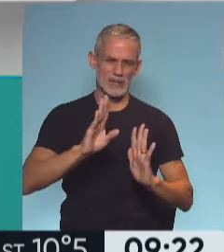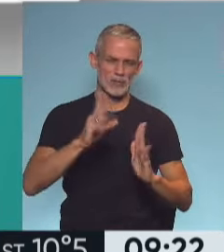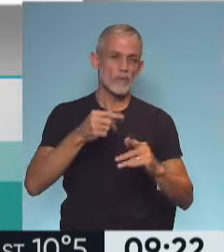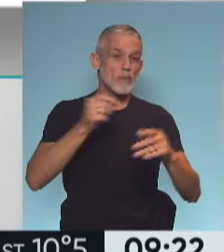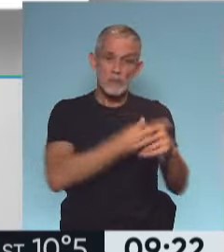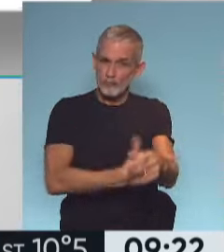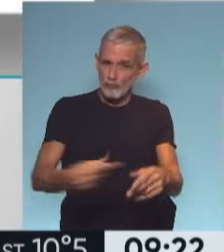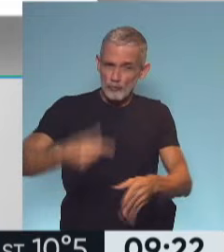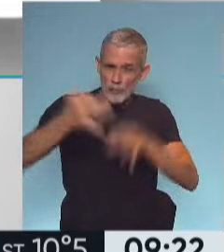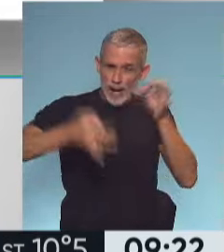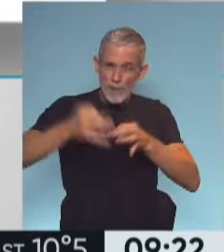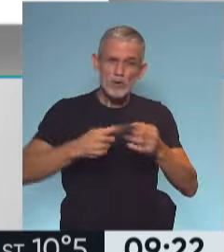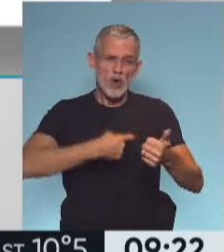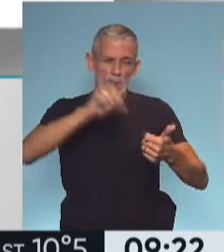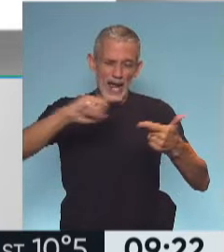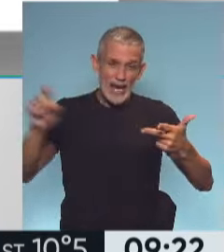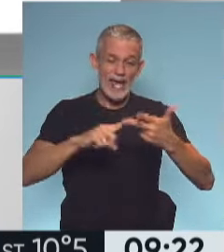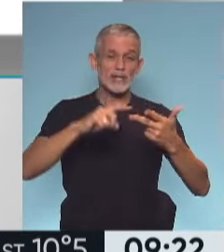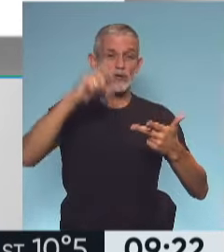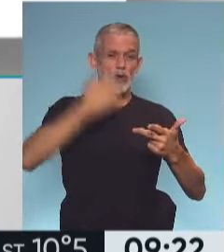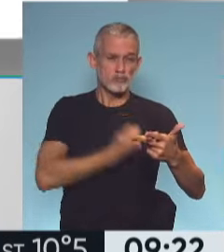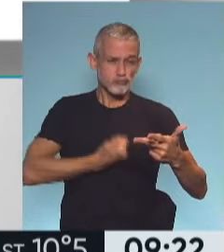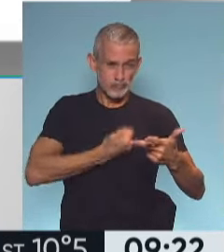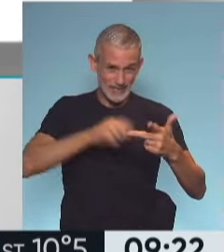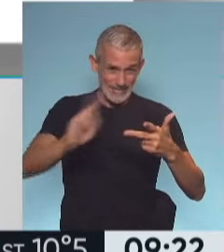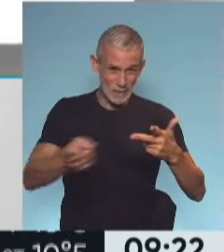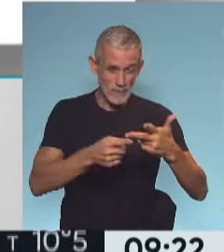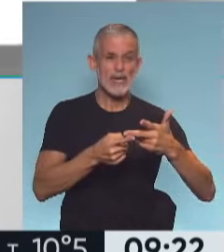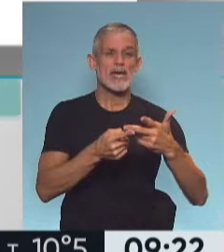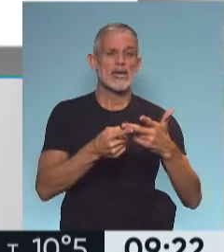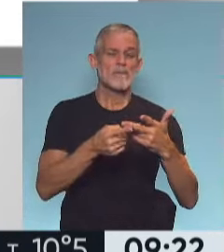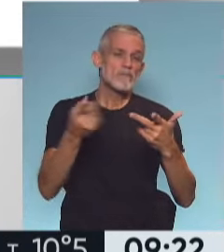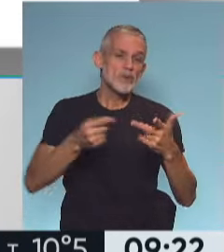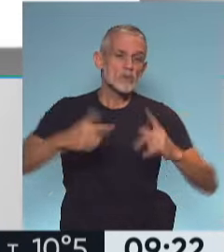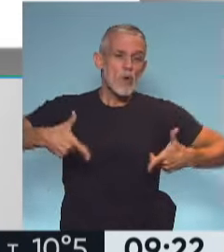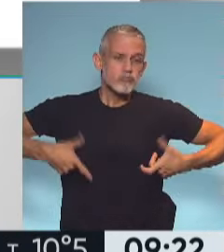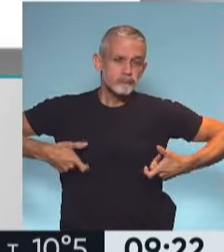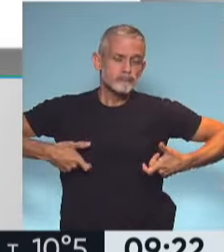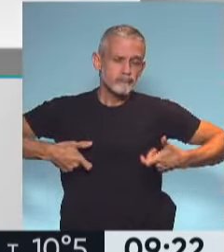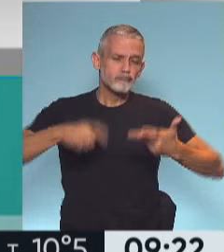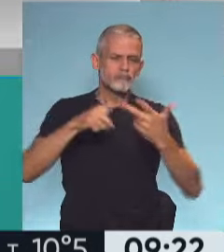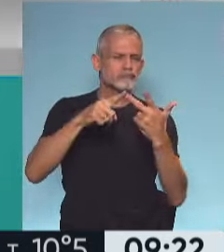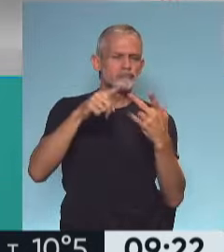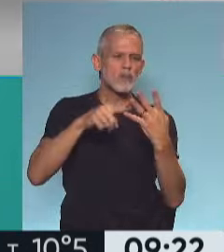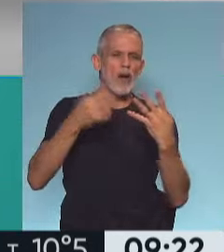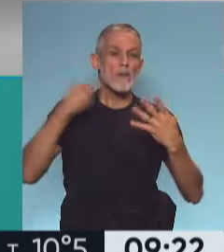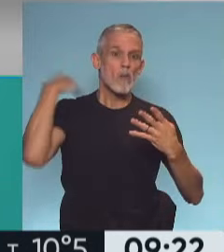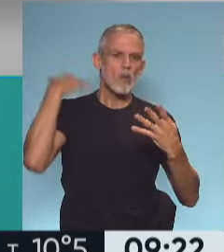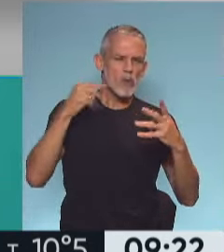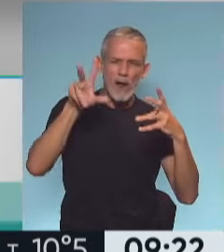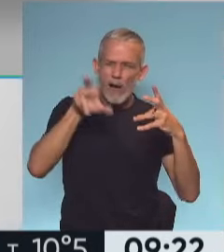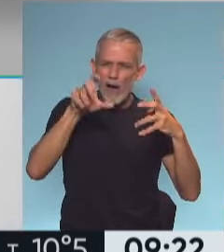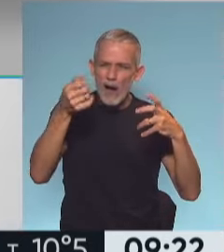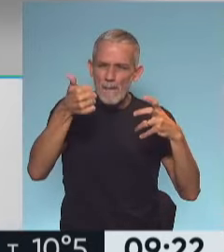laboratorio, un electrocardiograma, un ecocardiograma eventualmente, una placa de tórax para ver cómo quedaron esos pulmones y